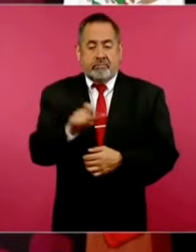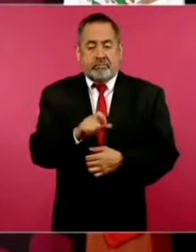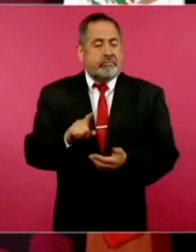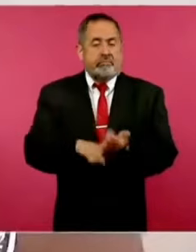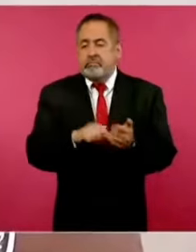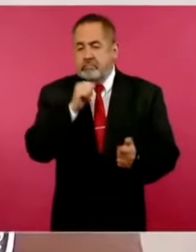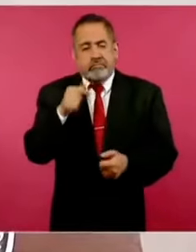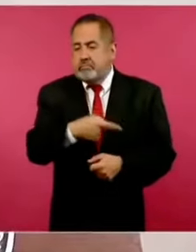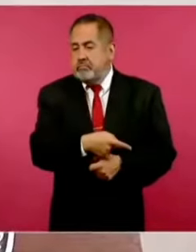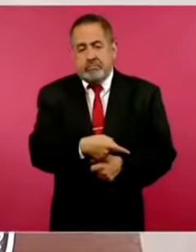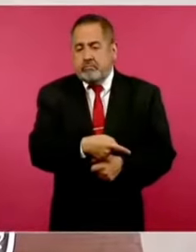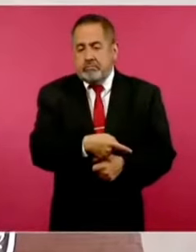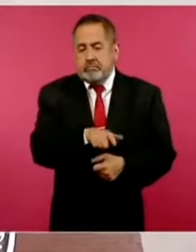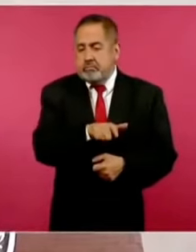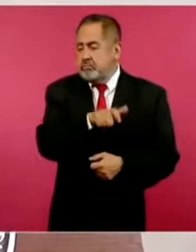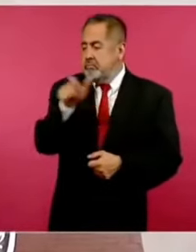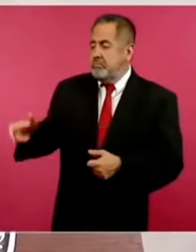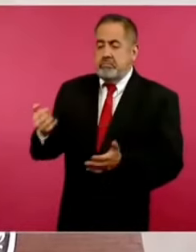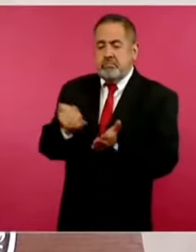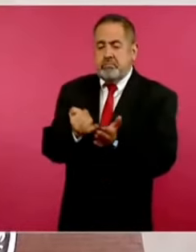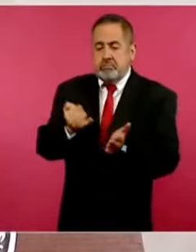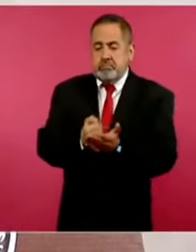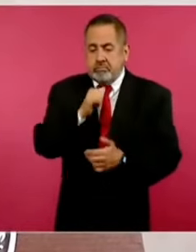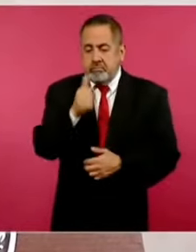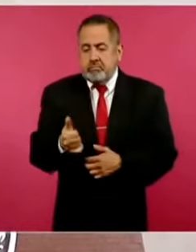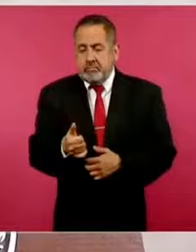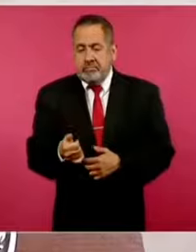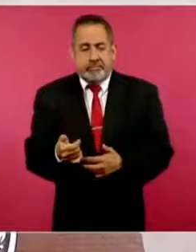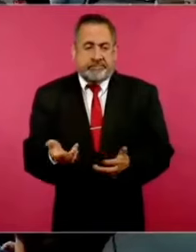que no pagaron impuestos.